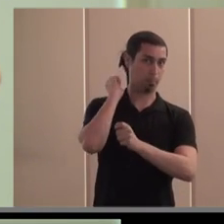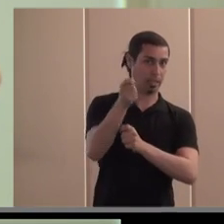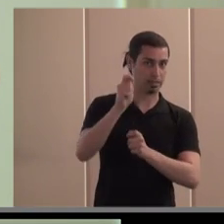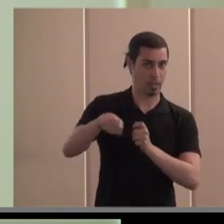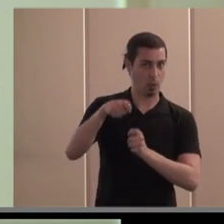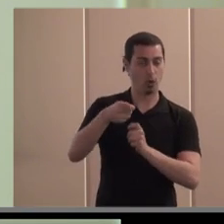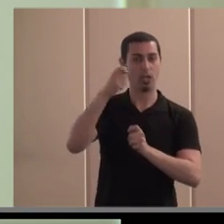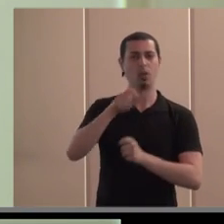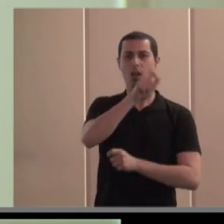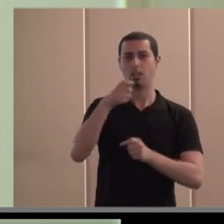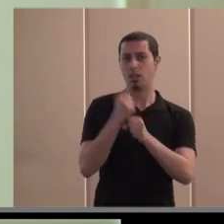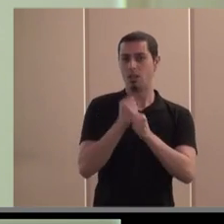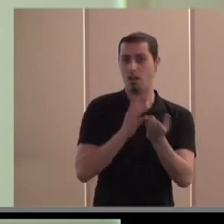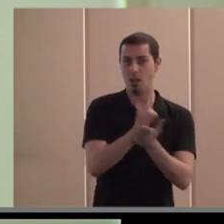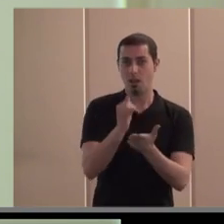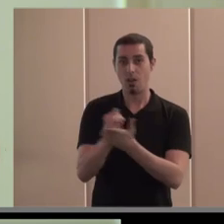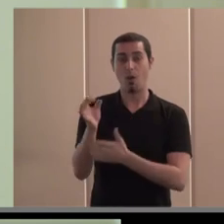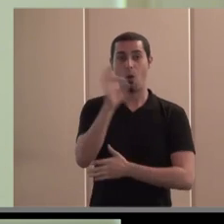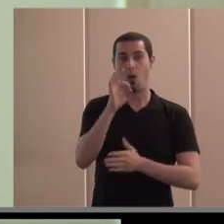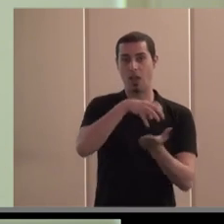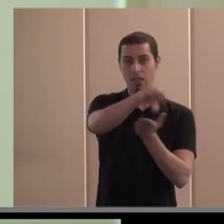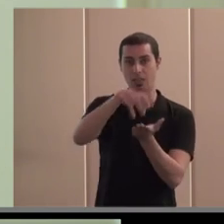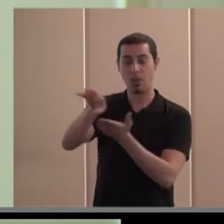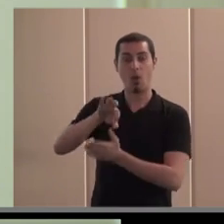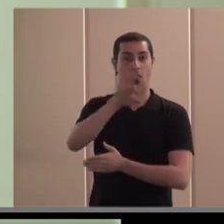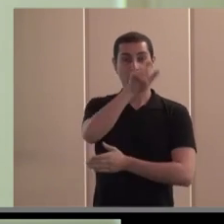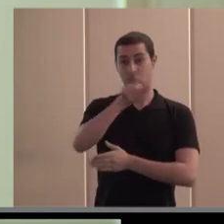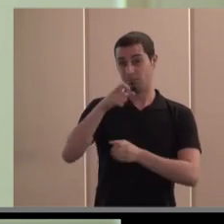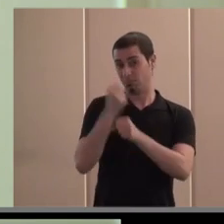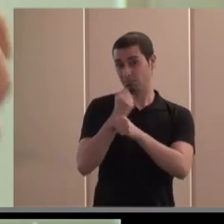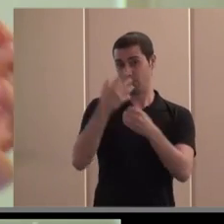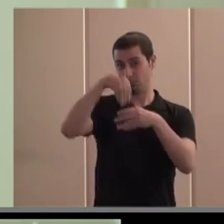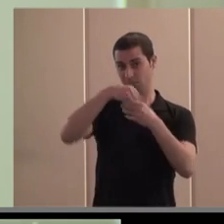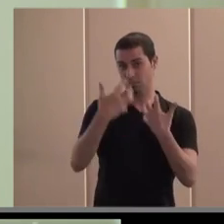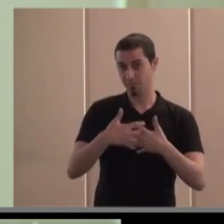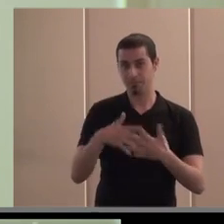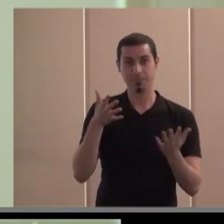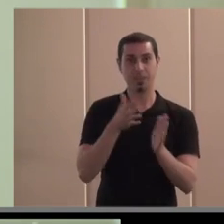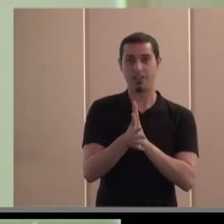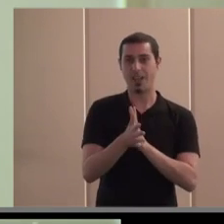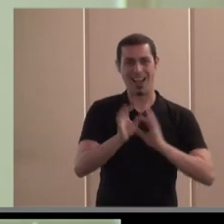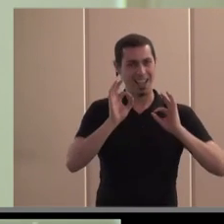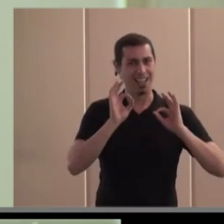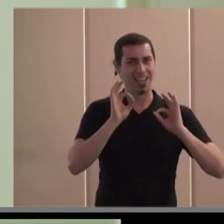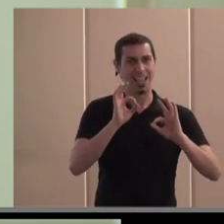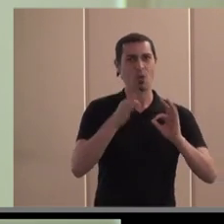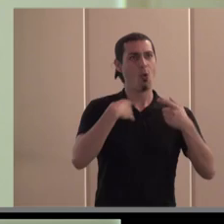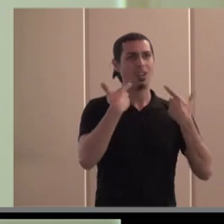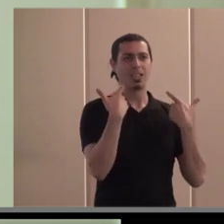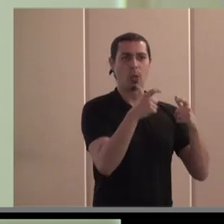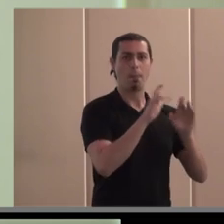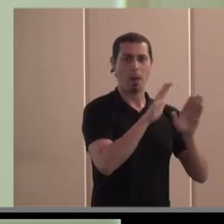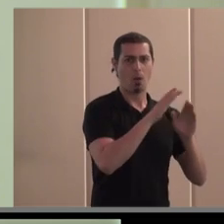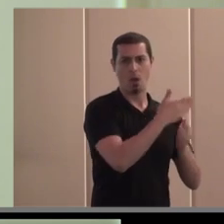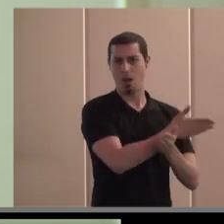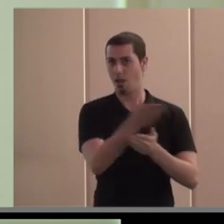gentes del campo, gentes de la distribución, gentes de la industria, es decir, que no es estrictamente un sector,